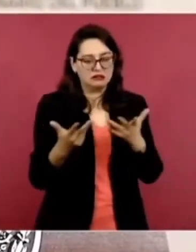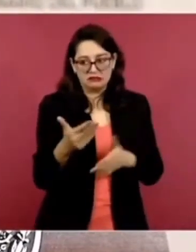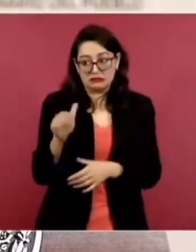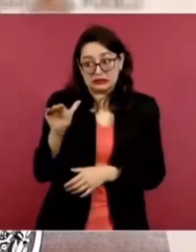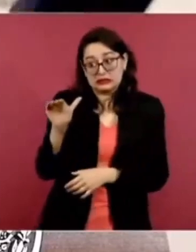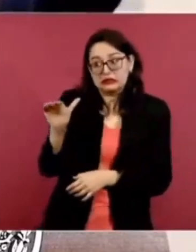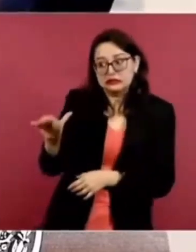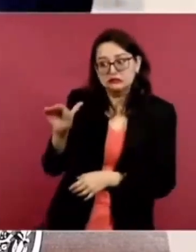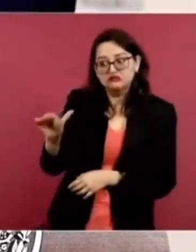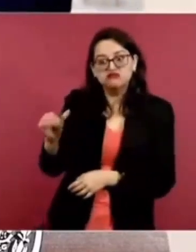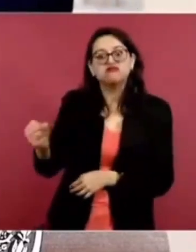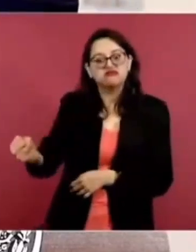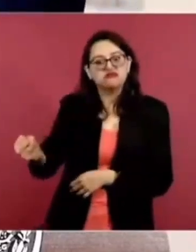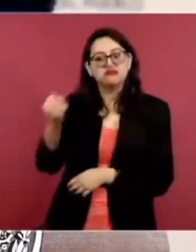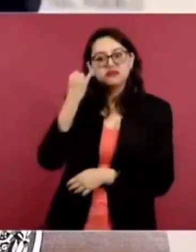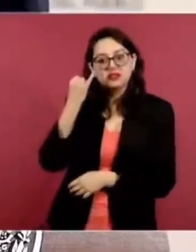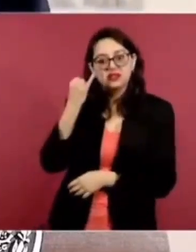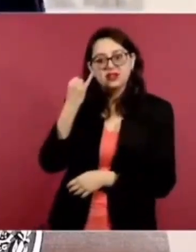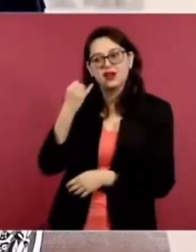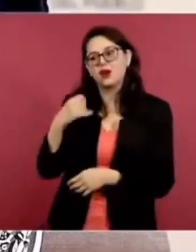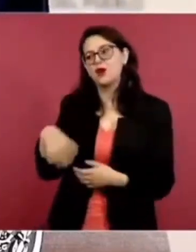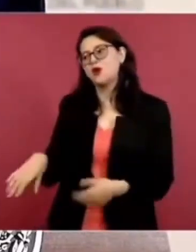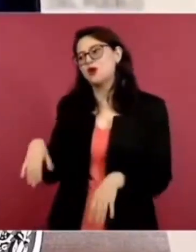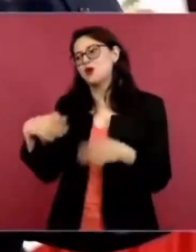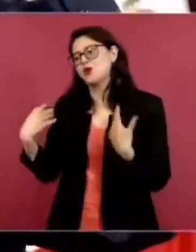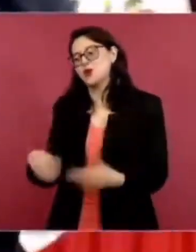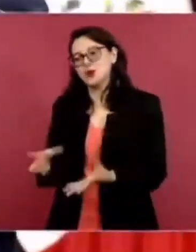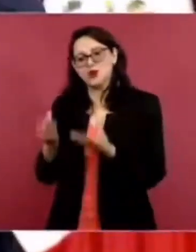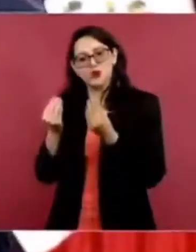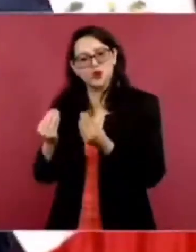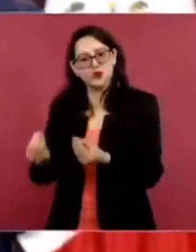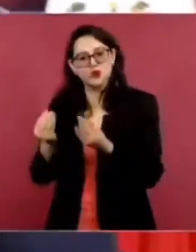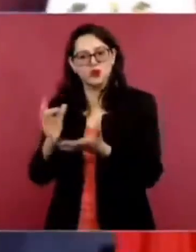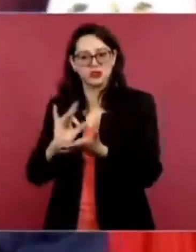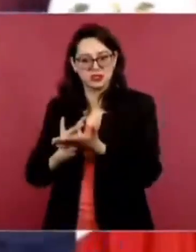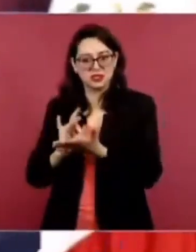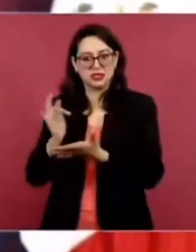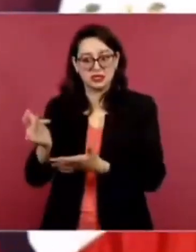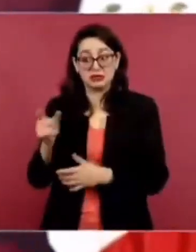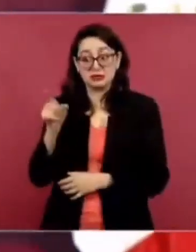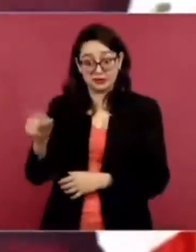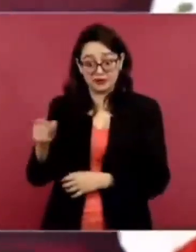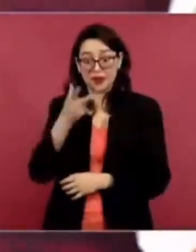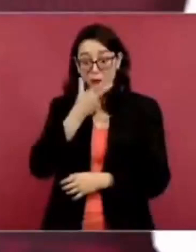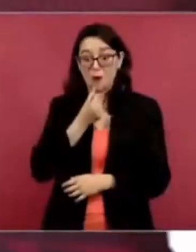porque yo tomé la decisión de abrir brecha,